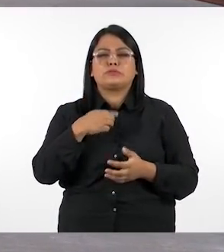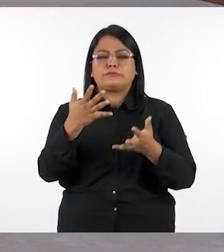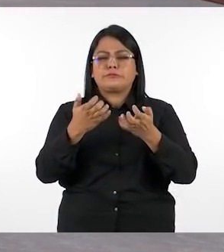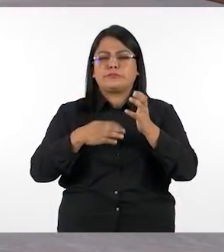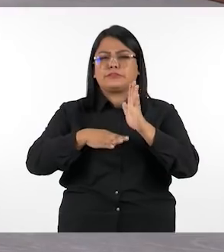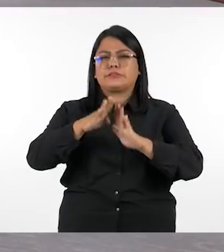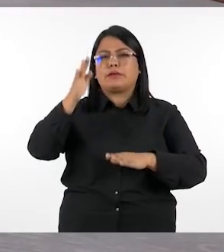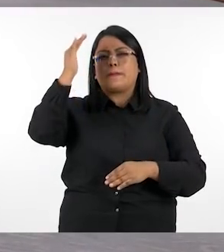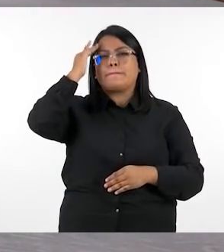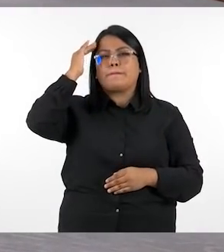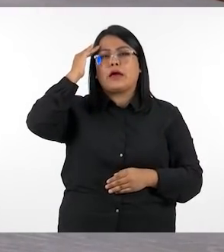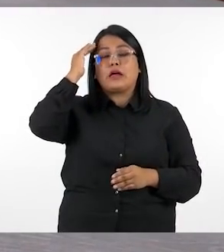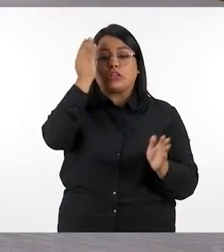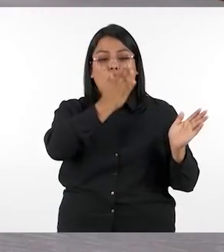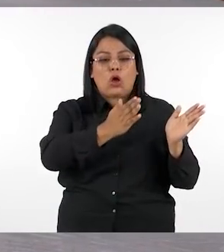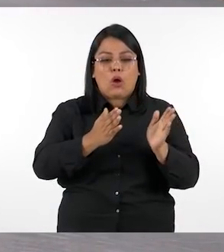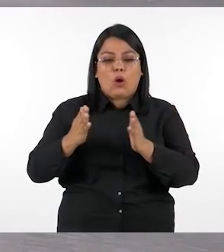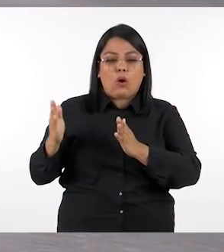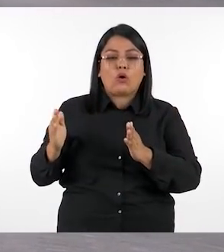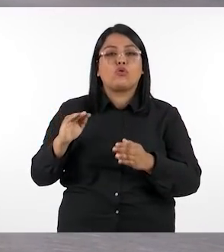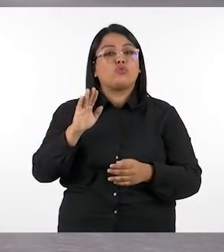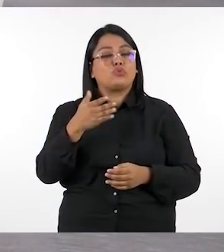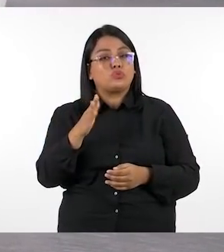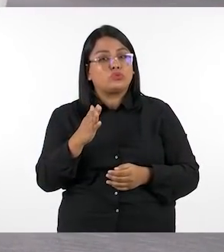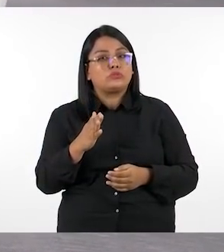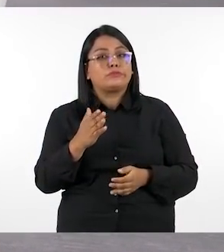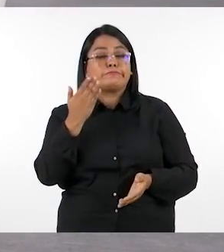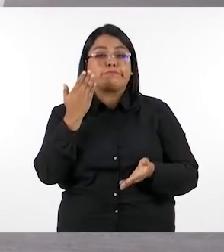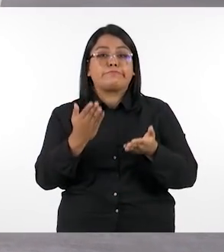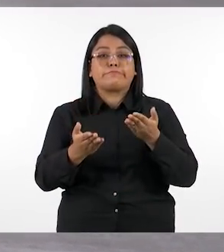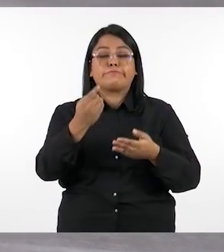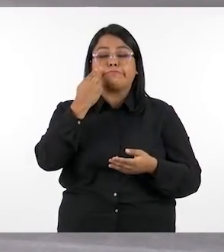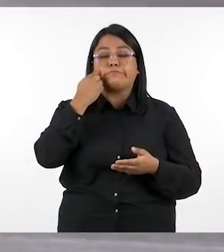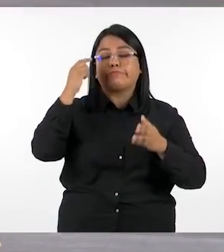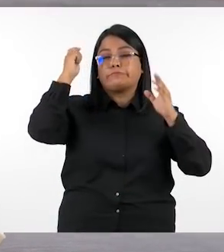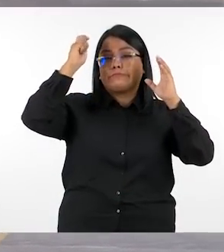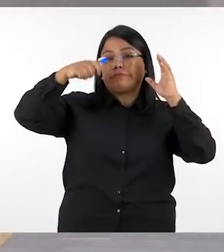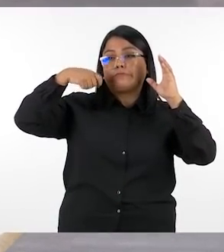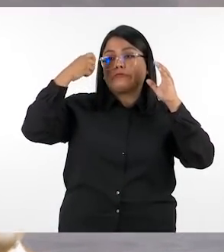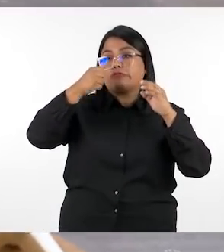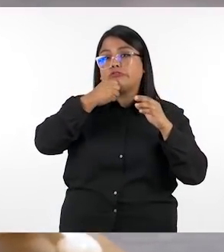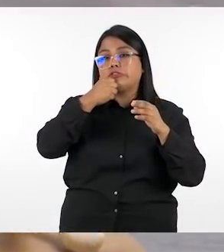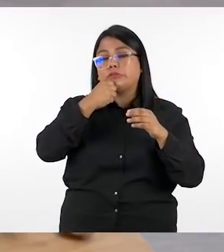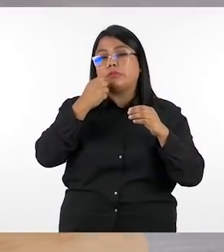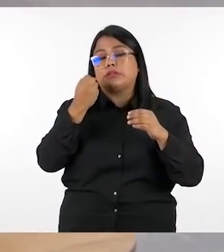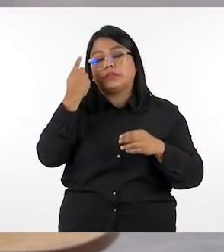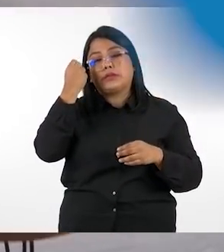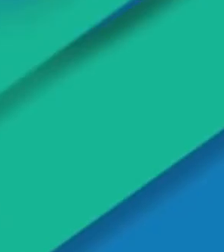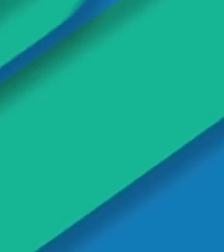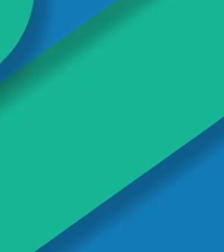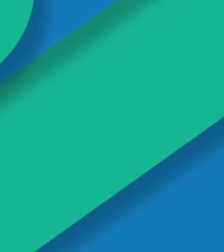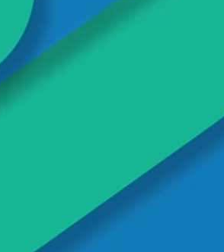conocer un poco más sobre la estructura y cómo se utiliza qué les parece si vemos la siguiente información